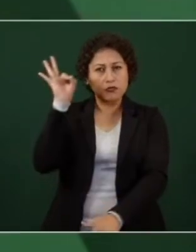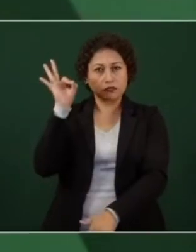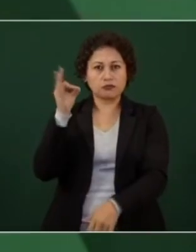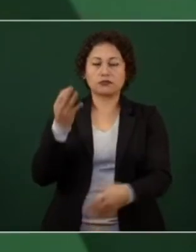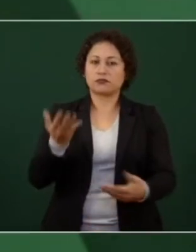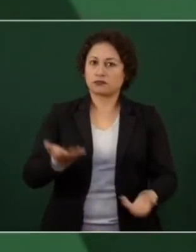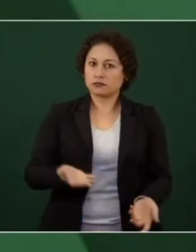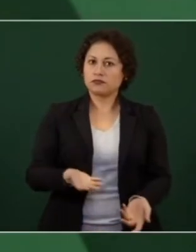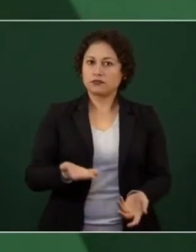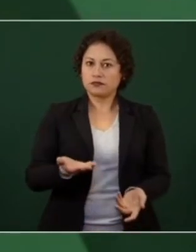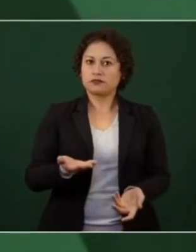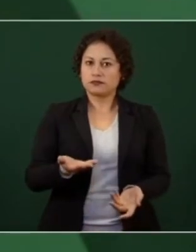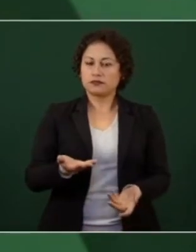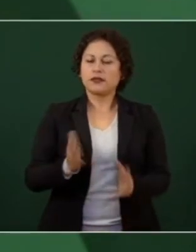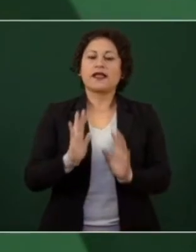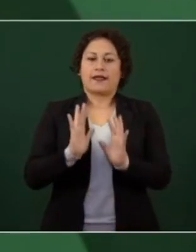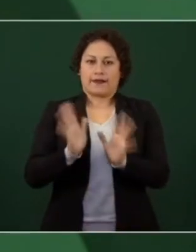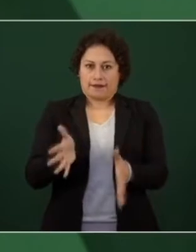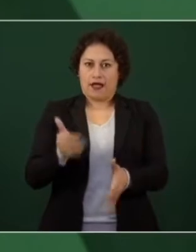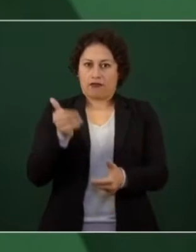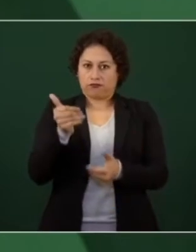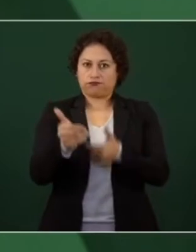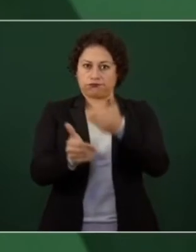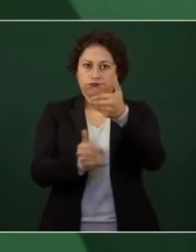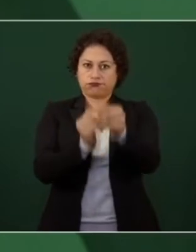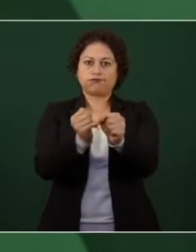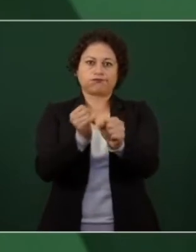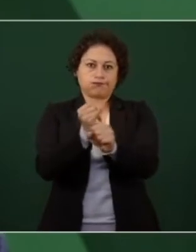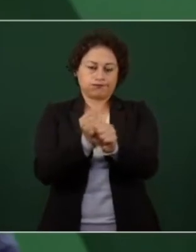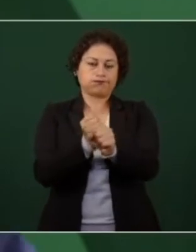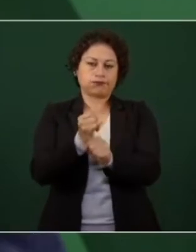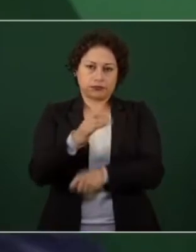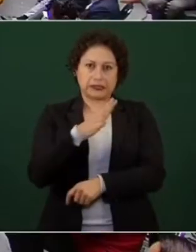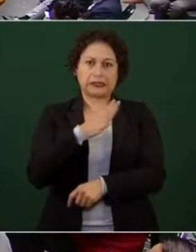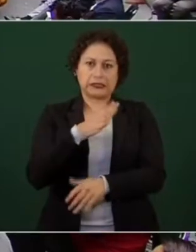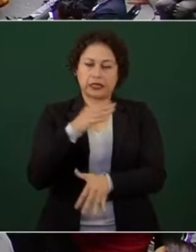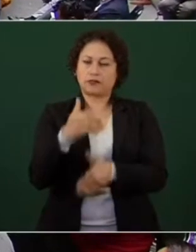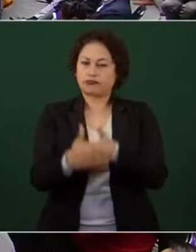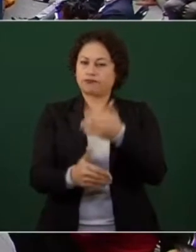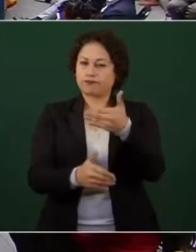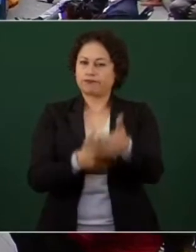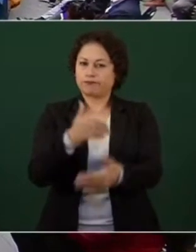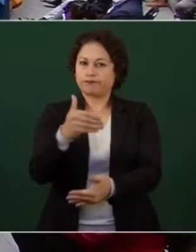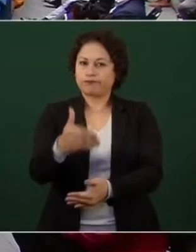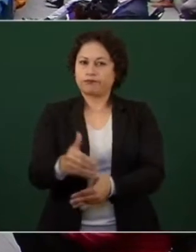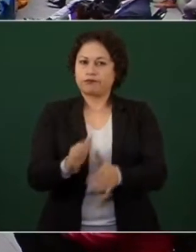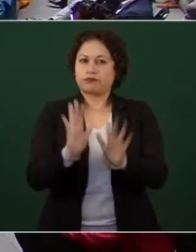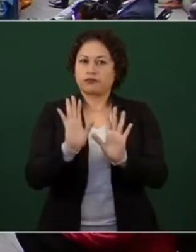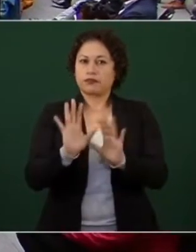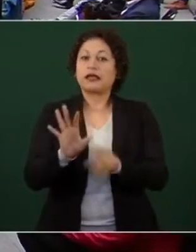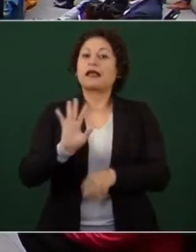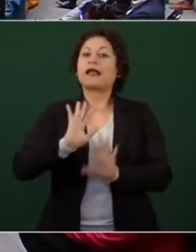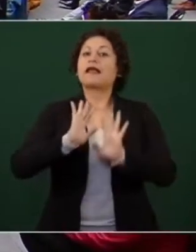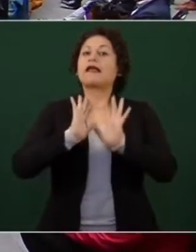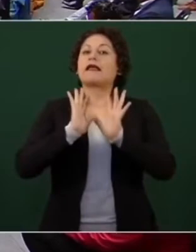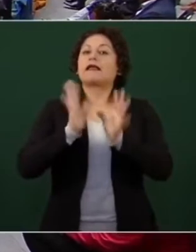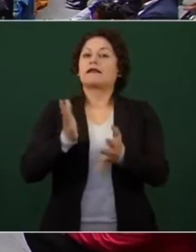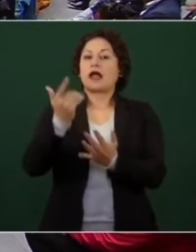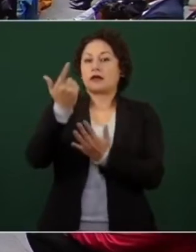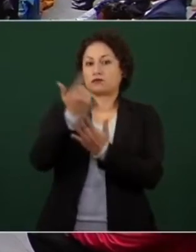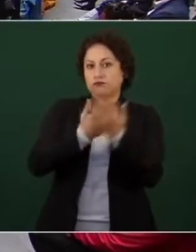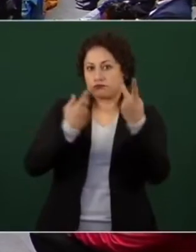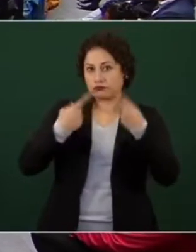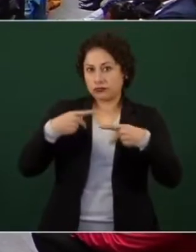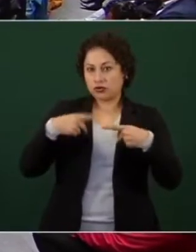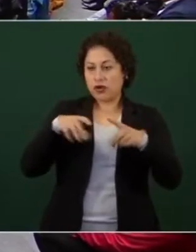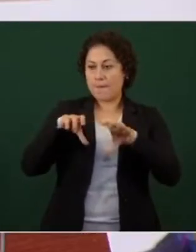y se ha avanzado y ya hay detenidos y